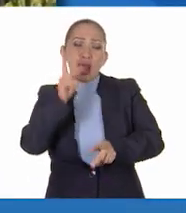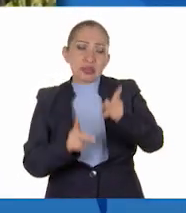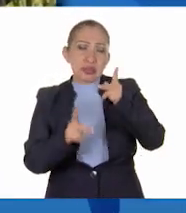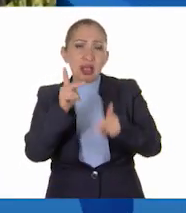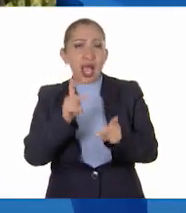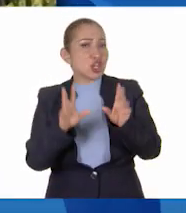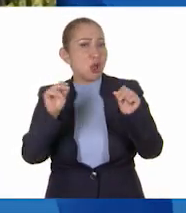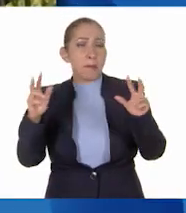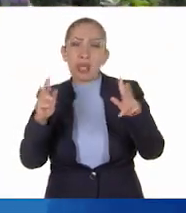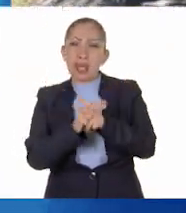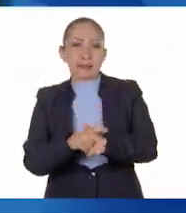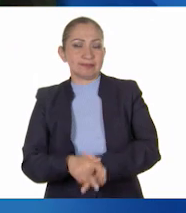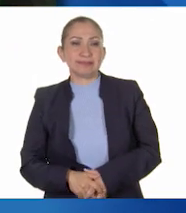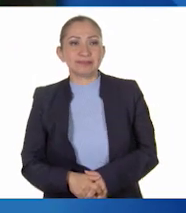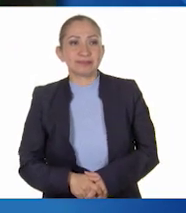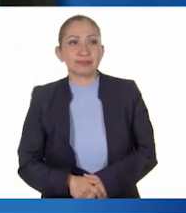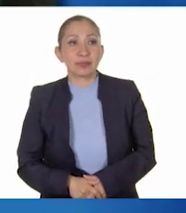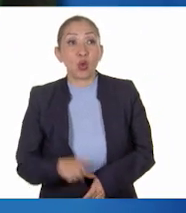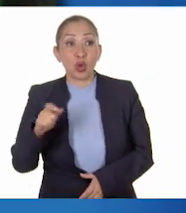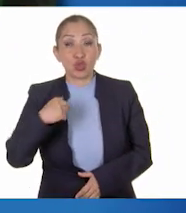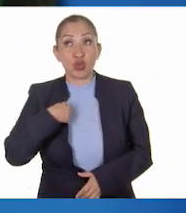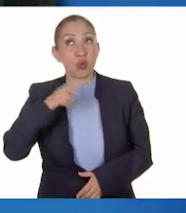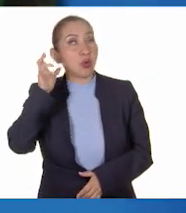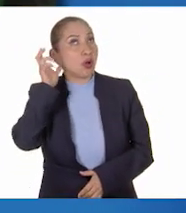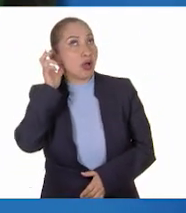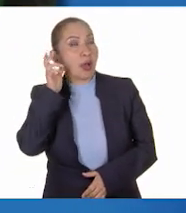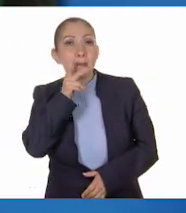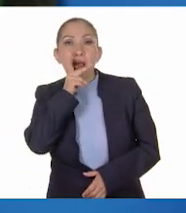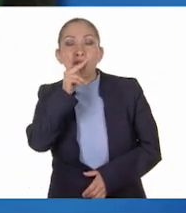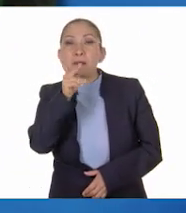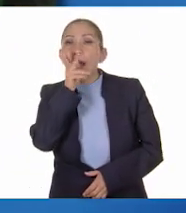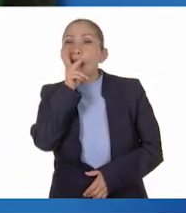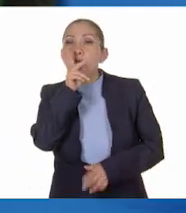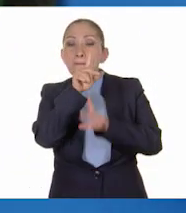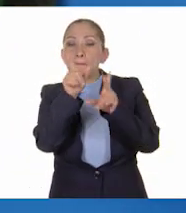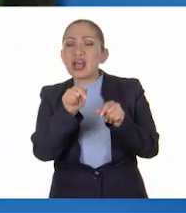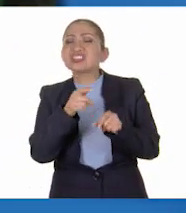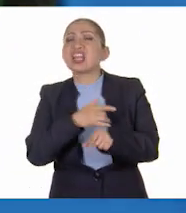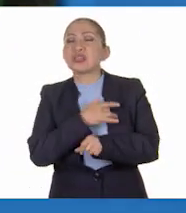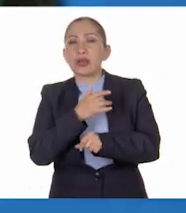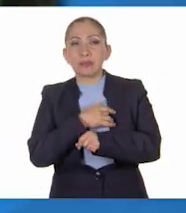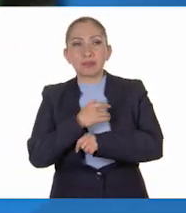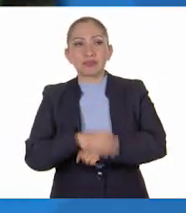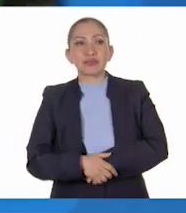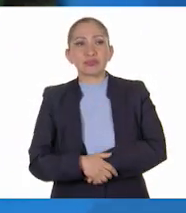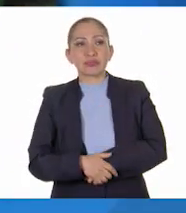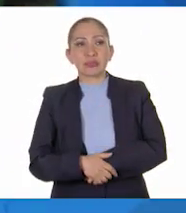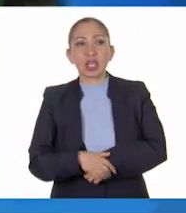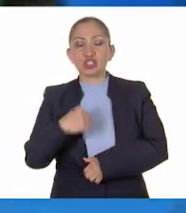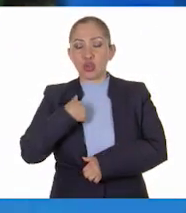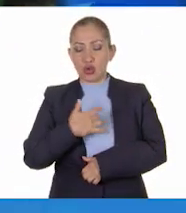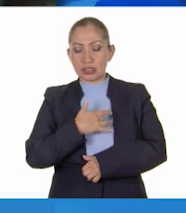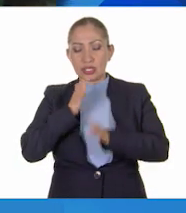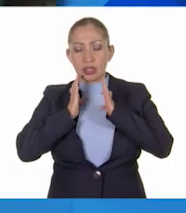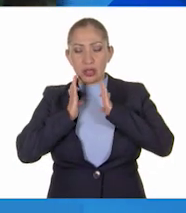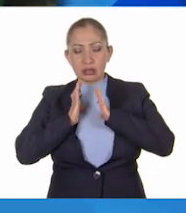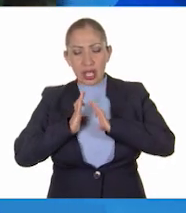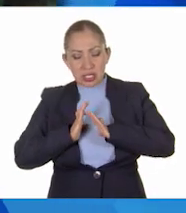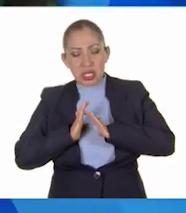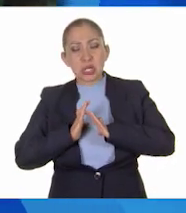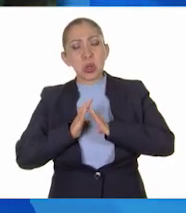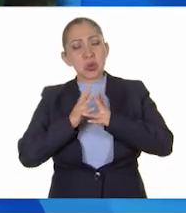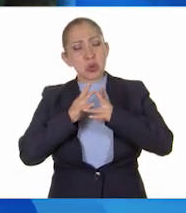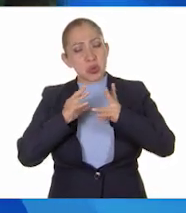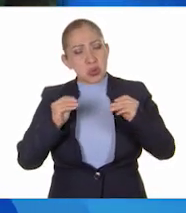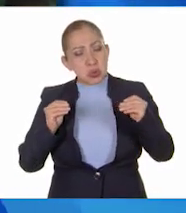y no pelearnos. Cuando escucho la palabra paz, ¿qué me hace sentir? Más o menos tranquilidad y alivio